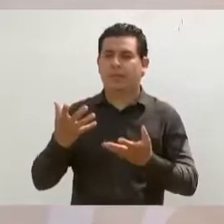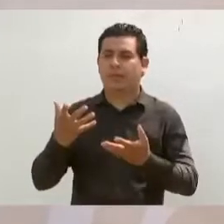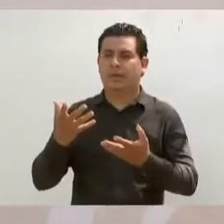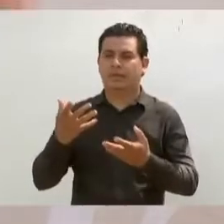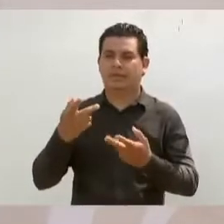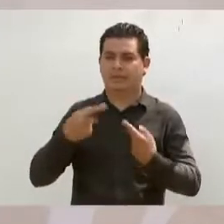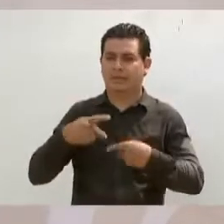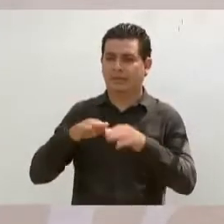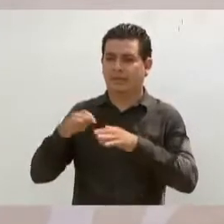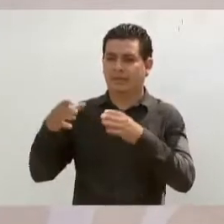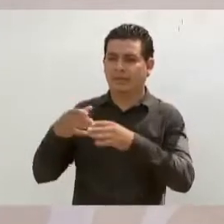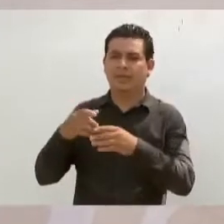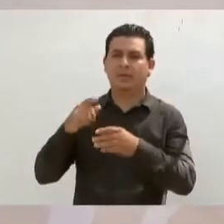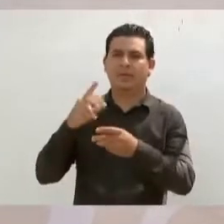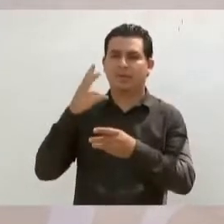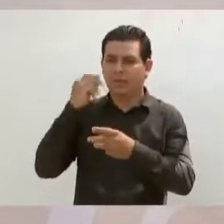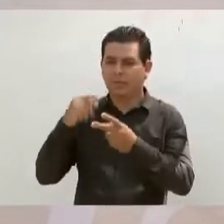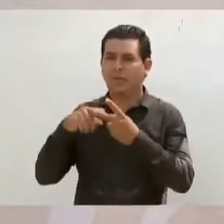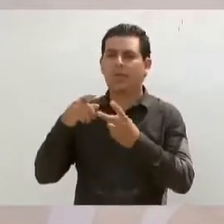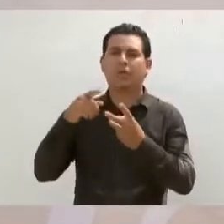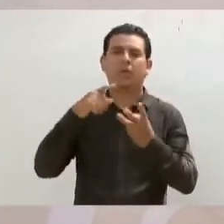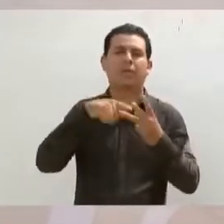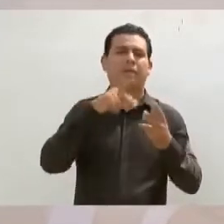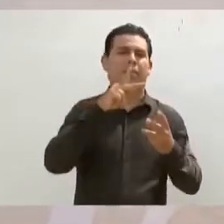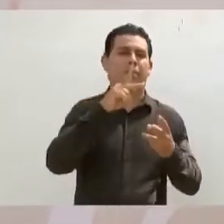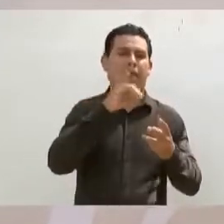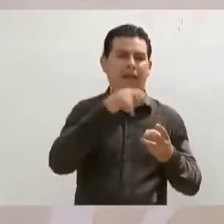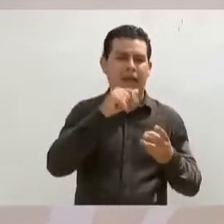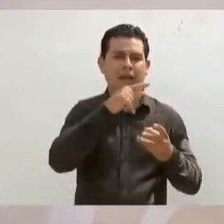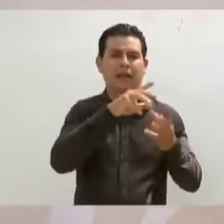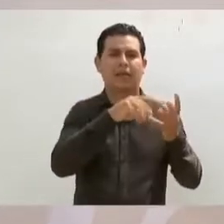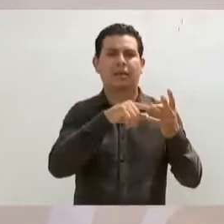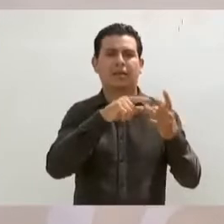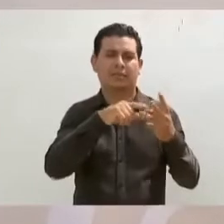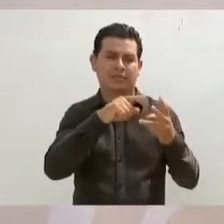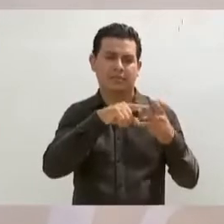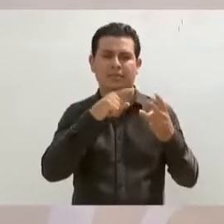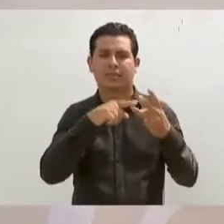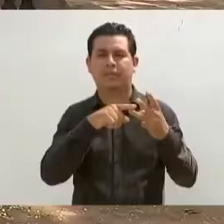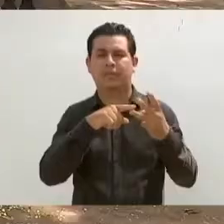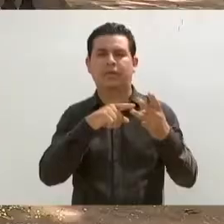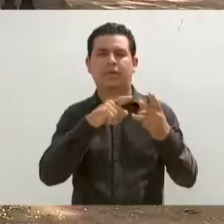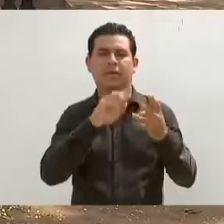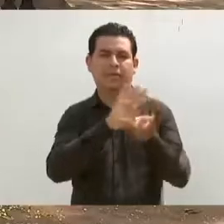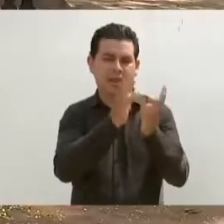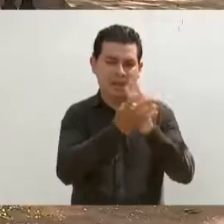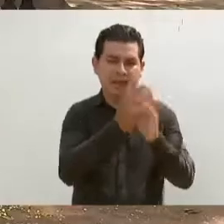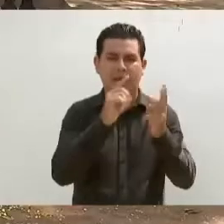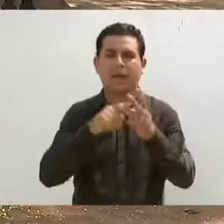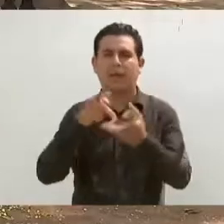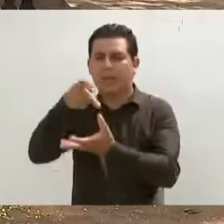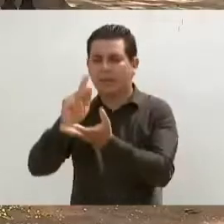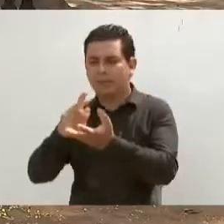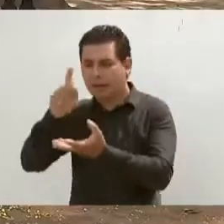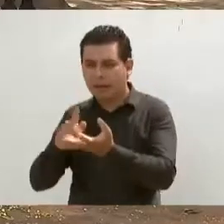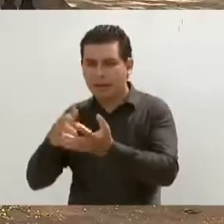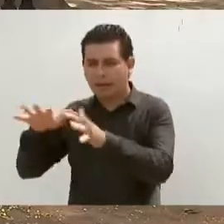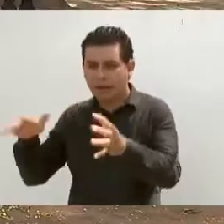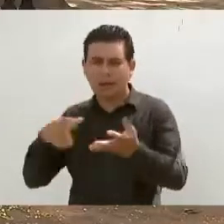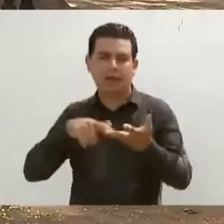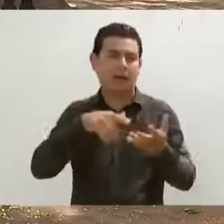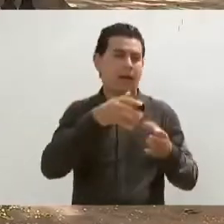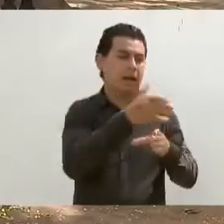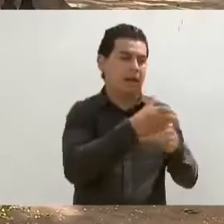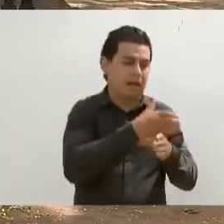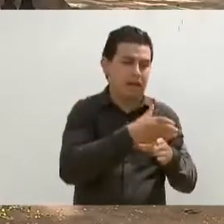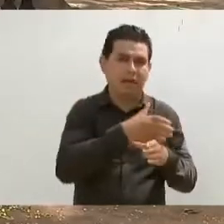o de la Piña en la Cuenca, o de la Papaya en la Costa, y por supuesto del café